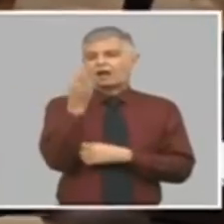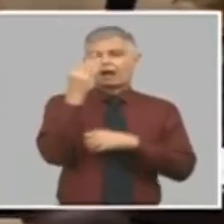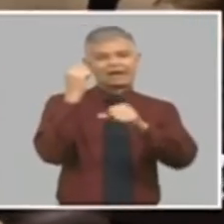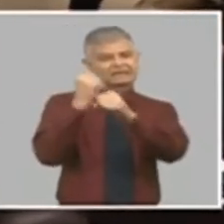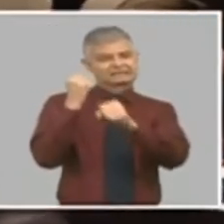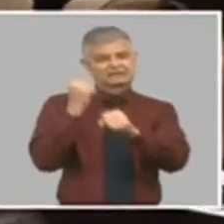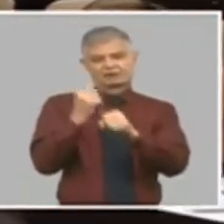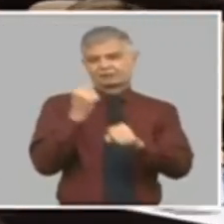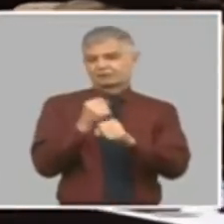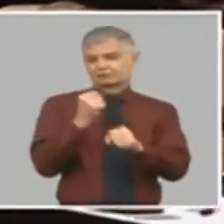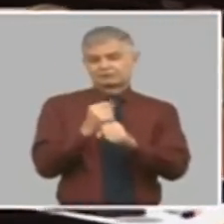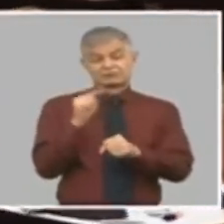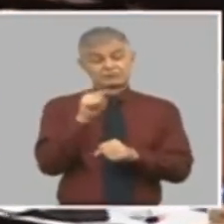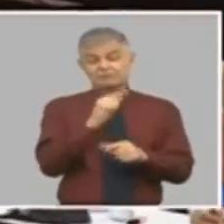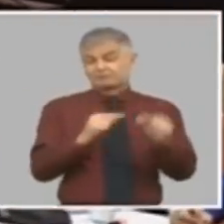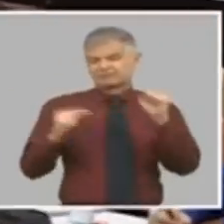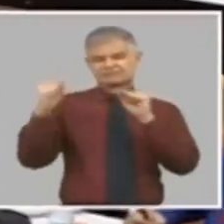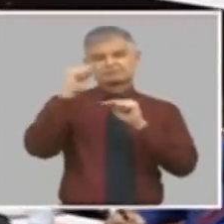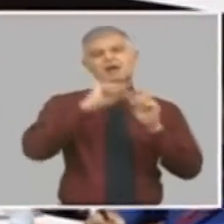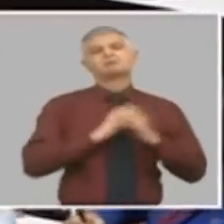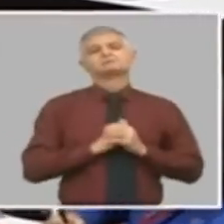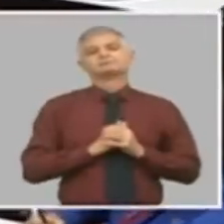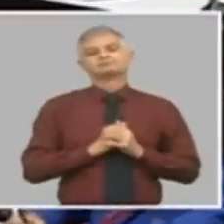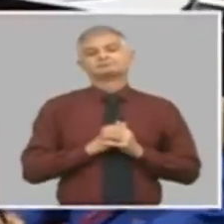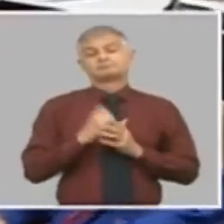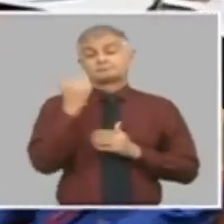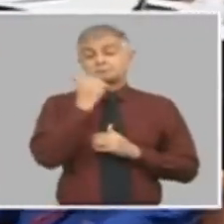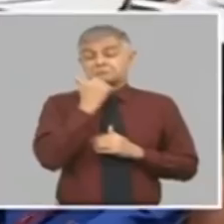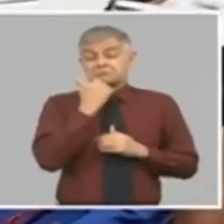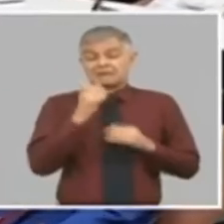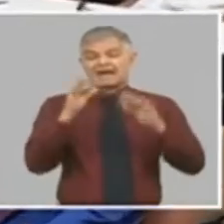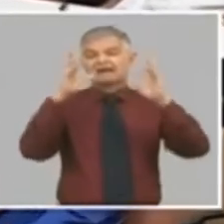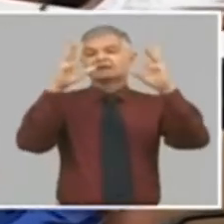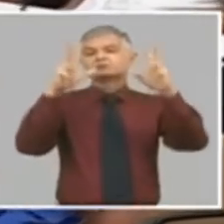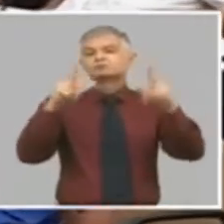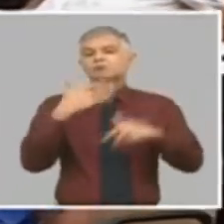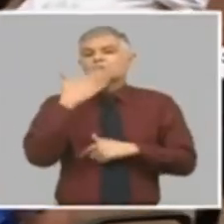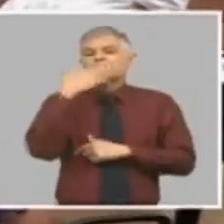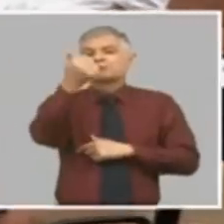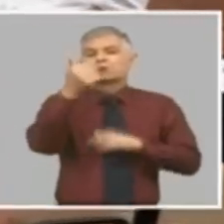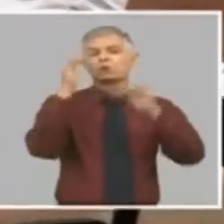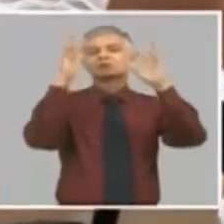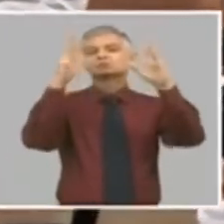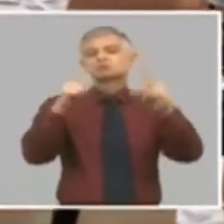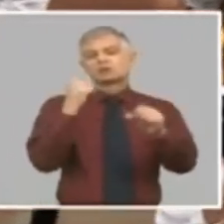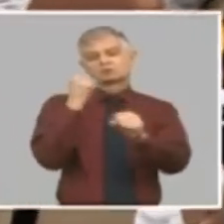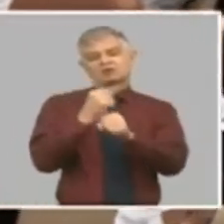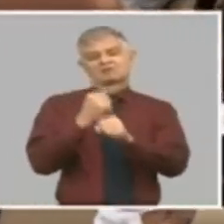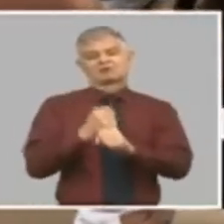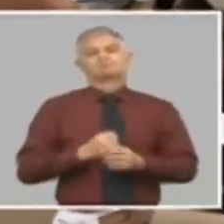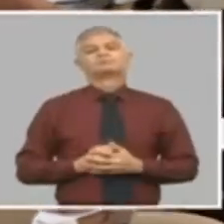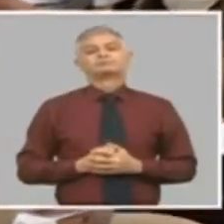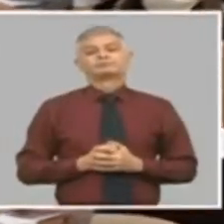Ese es el primer ajuste que va a ocurrir. Entonces